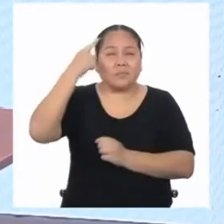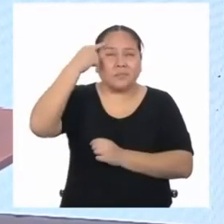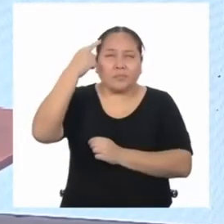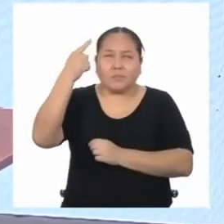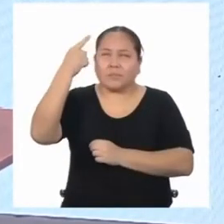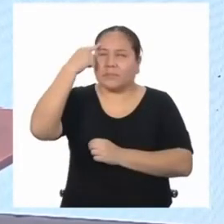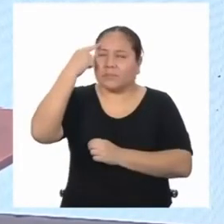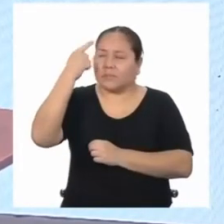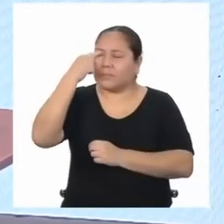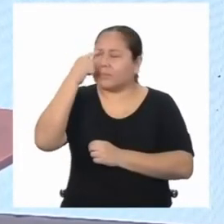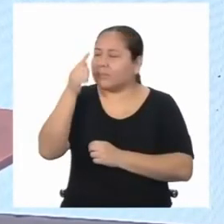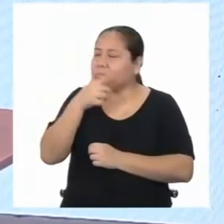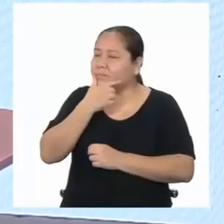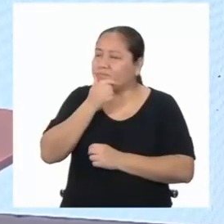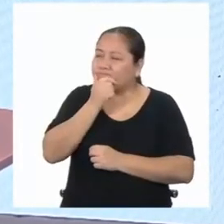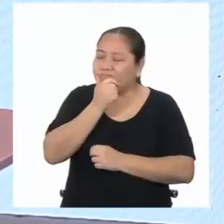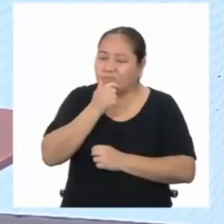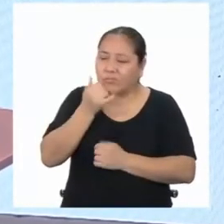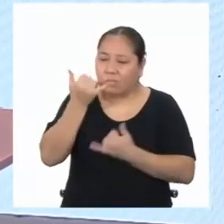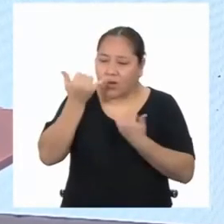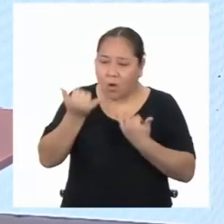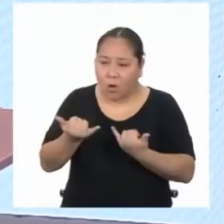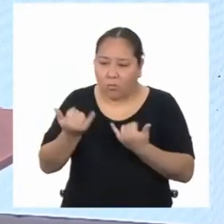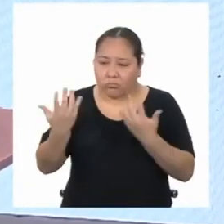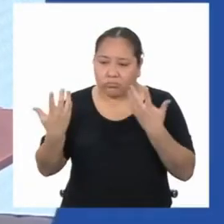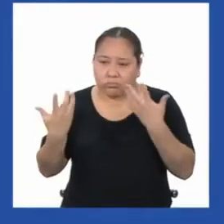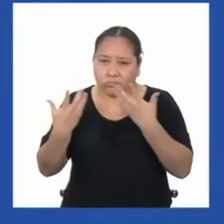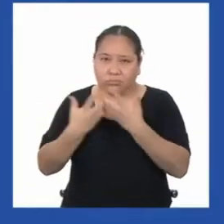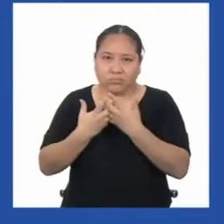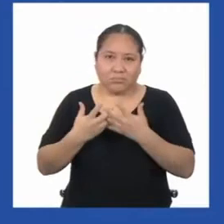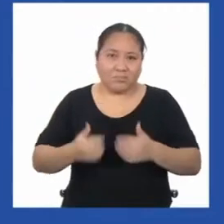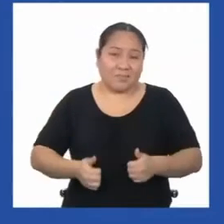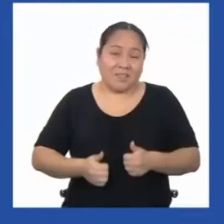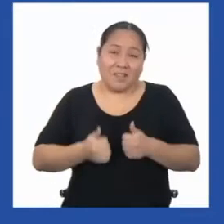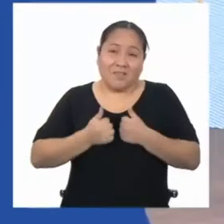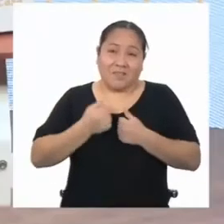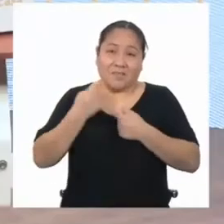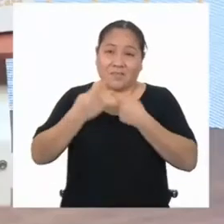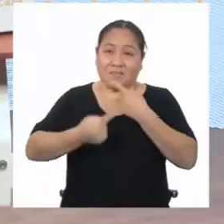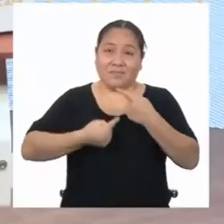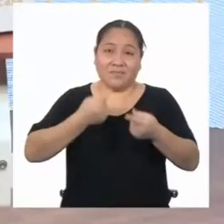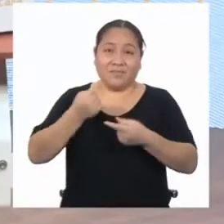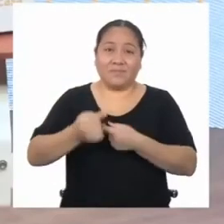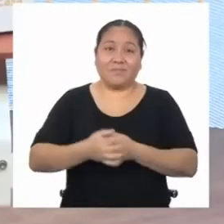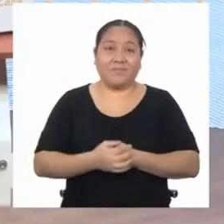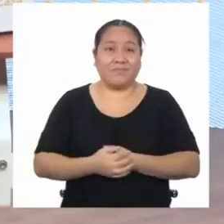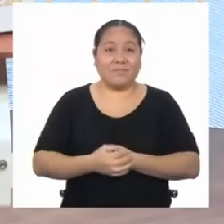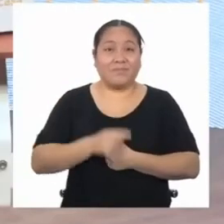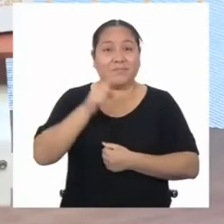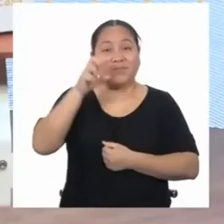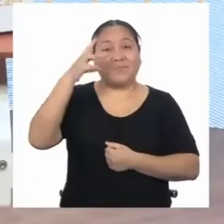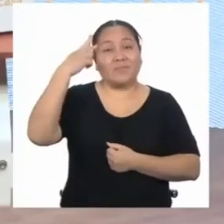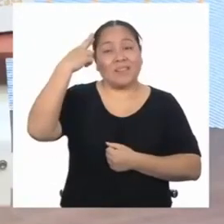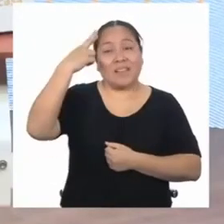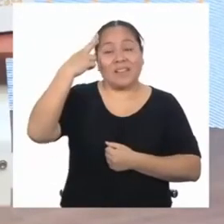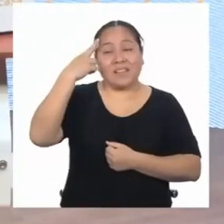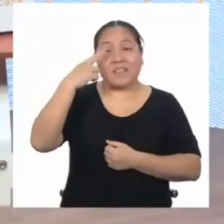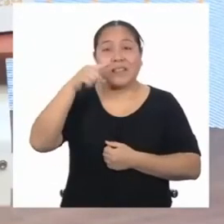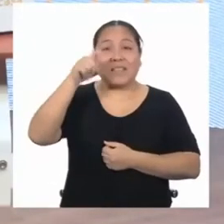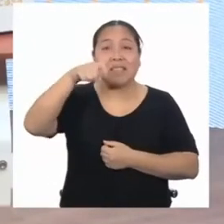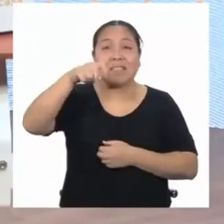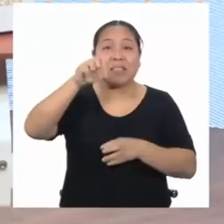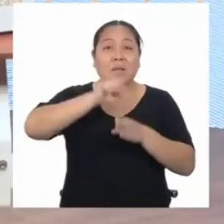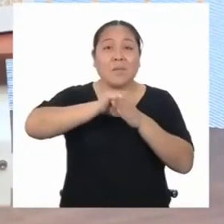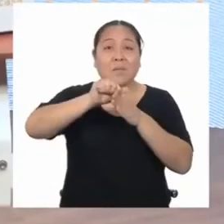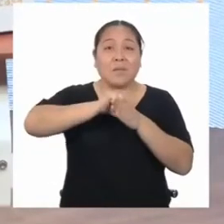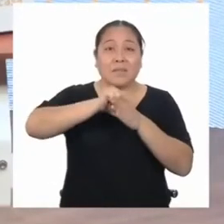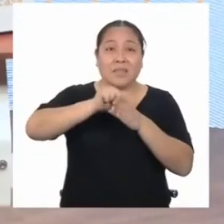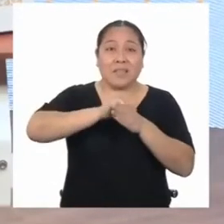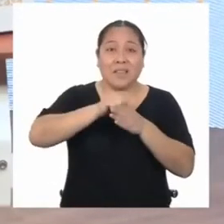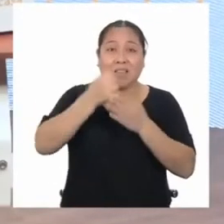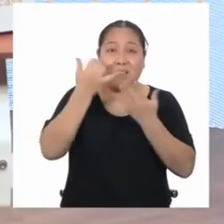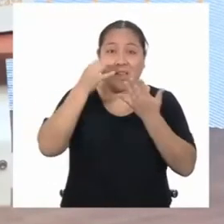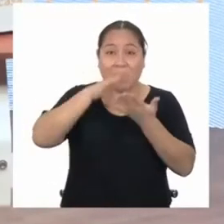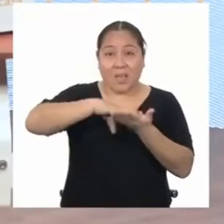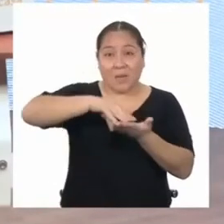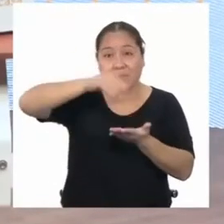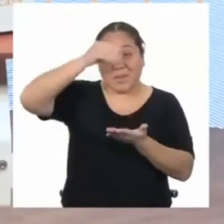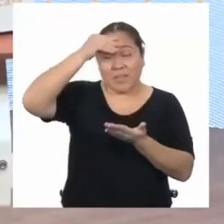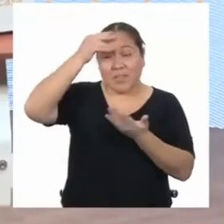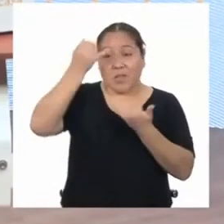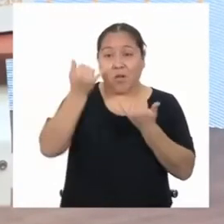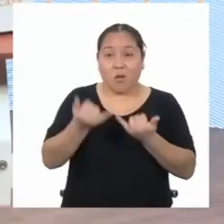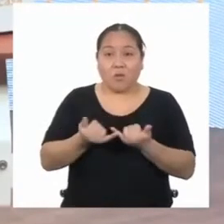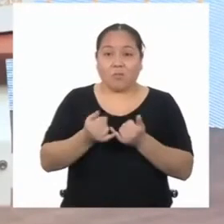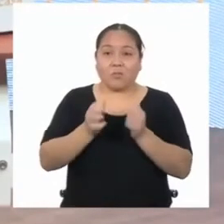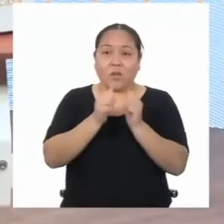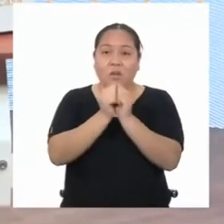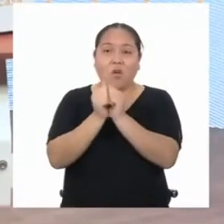que hemos visto hoy han estado vinculadas a nuestra vida cotidiana. Por eso es tan importante que practiquen. Lo que han aprendido hoy los va a